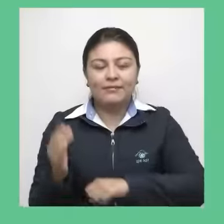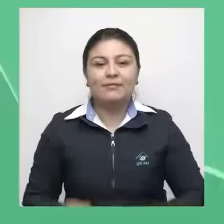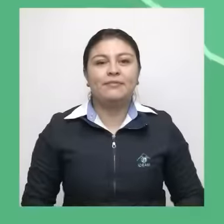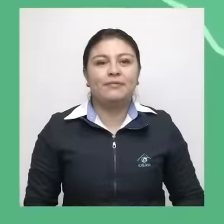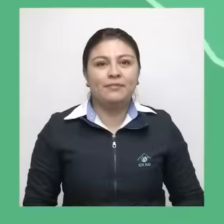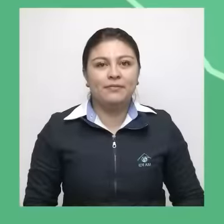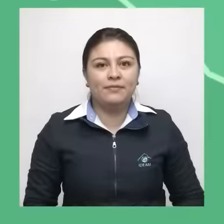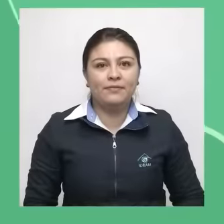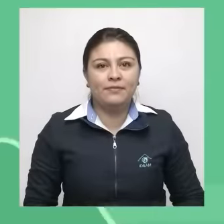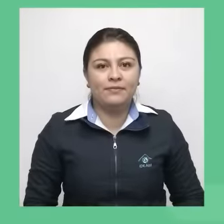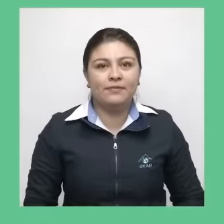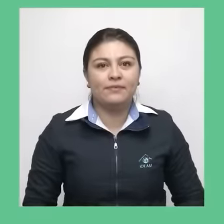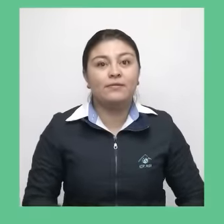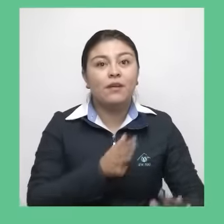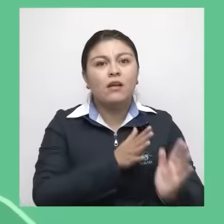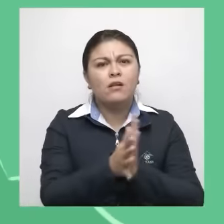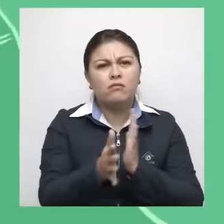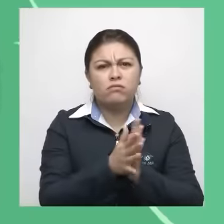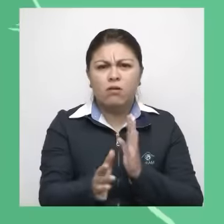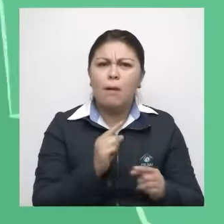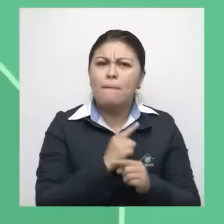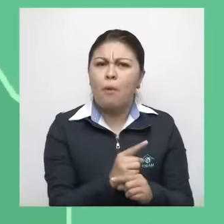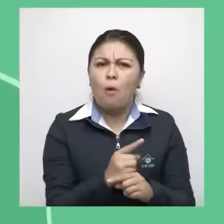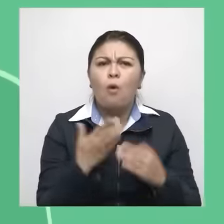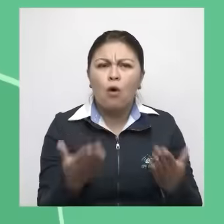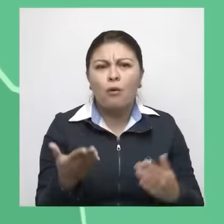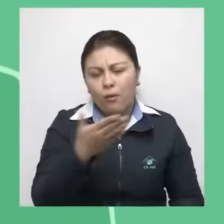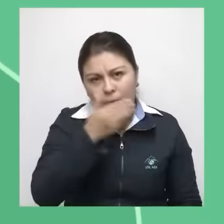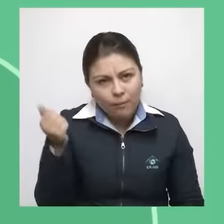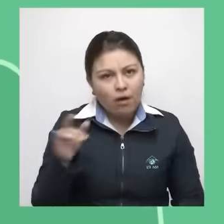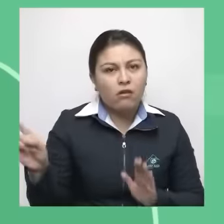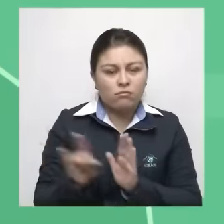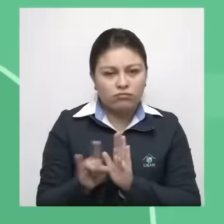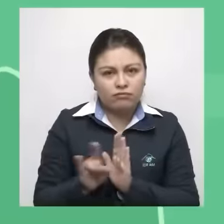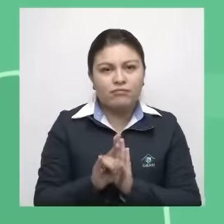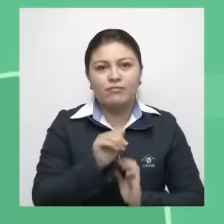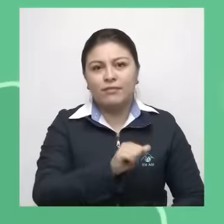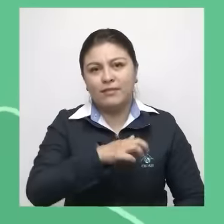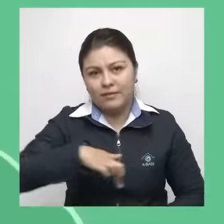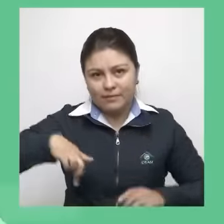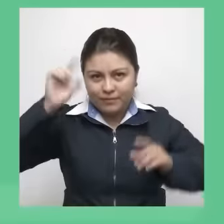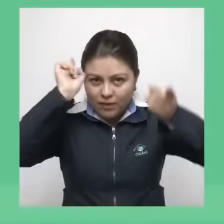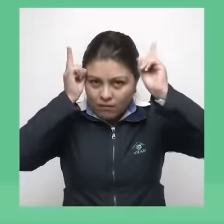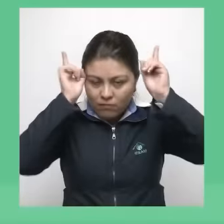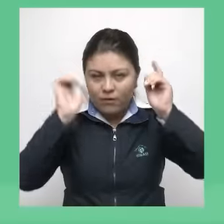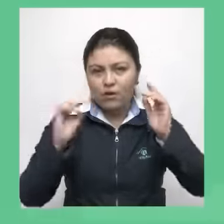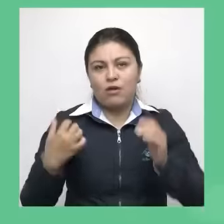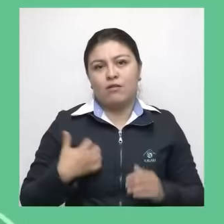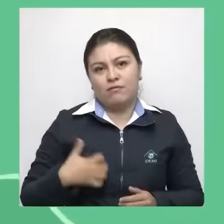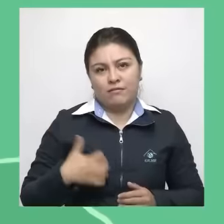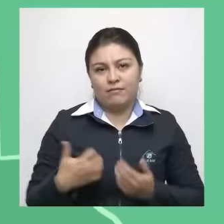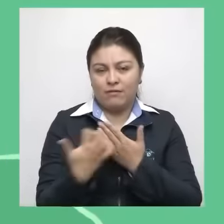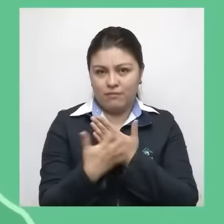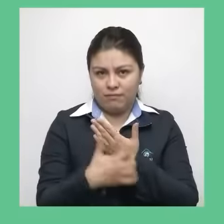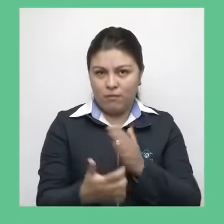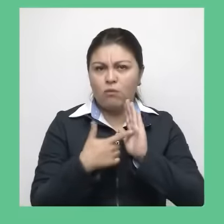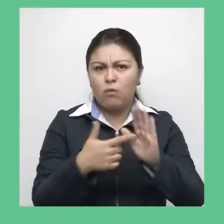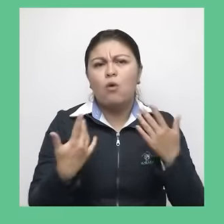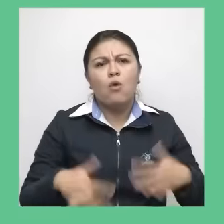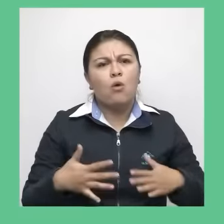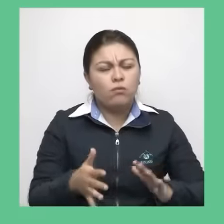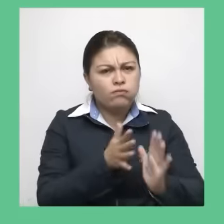al instante, descargue nuestra aplicación Mi Pronóstico desde Google Play o App Store. Información en tiempo real, detallada,